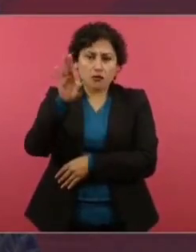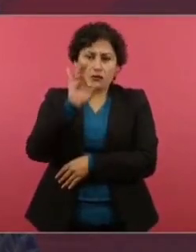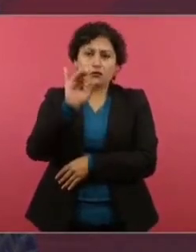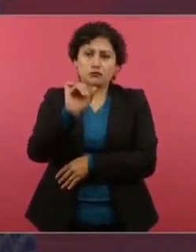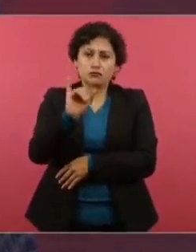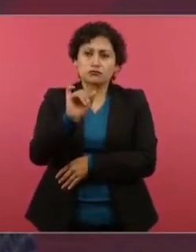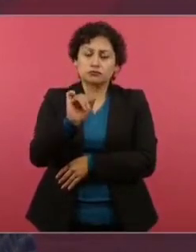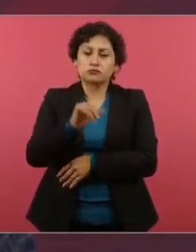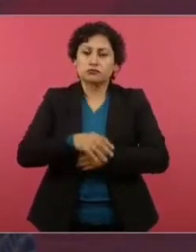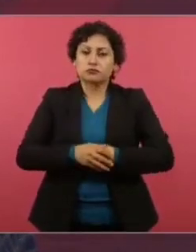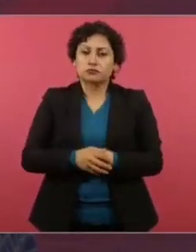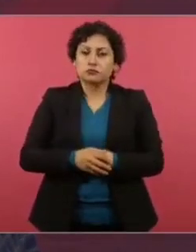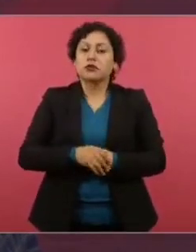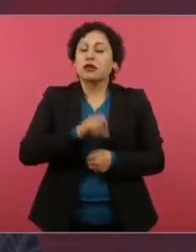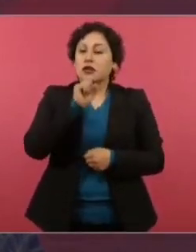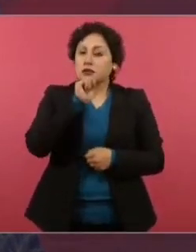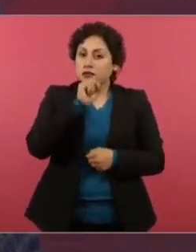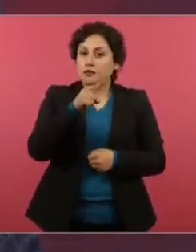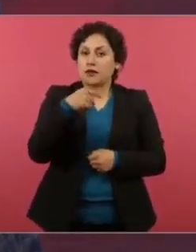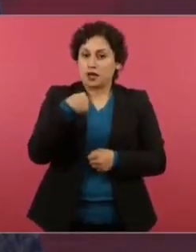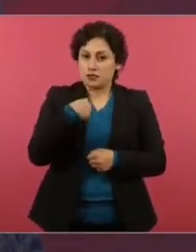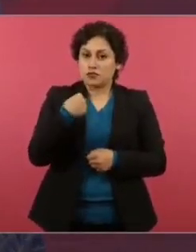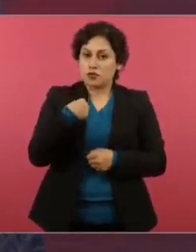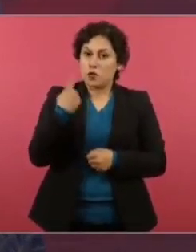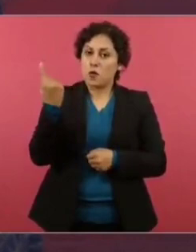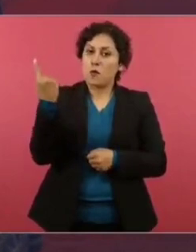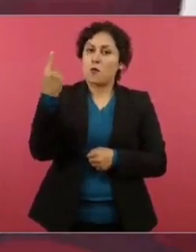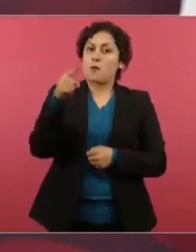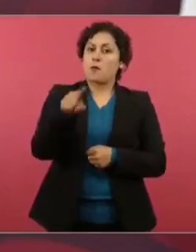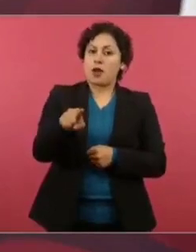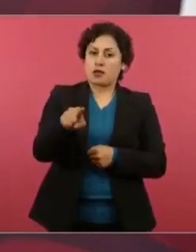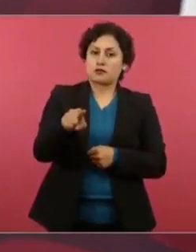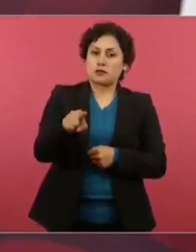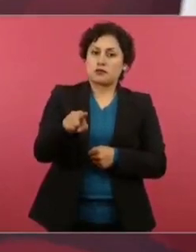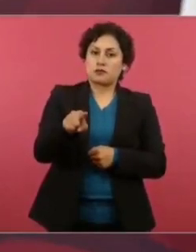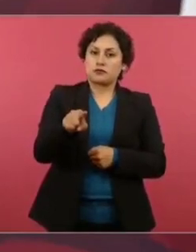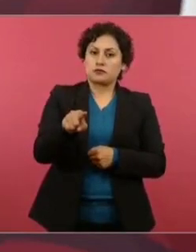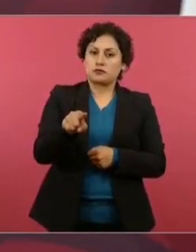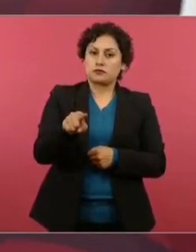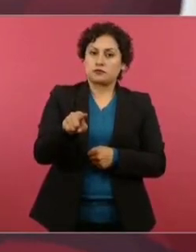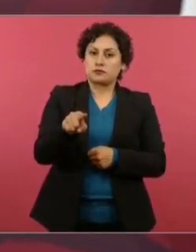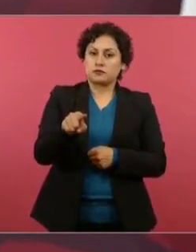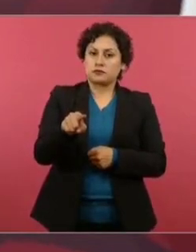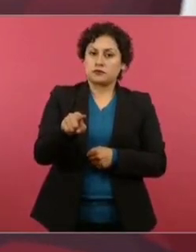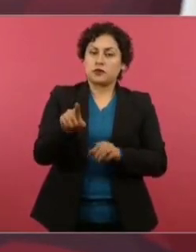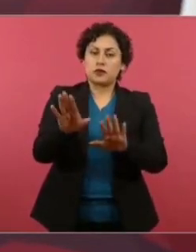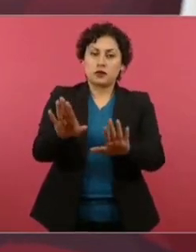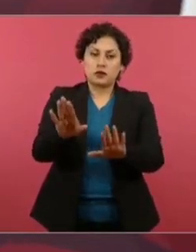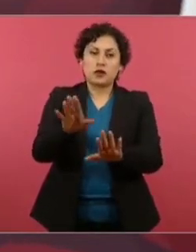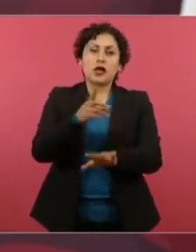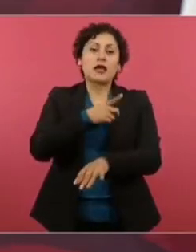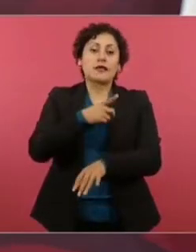instrucción de que no se use al gobierno